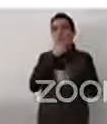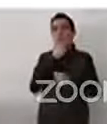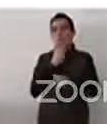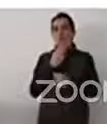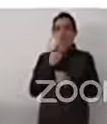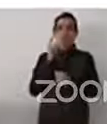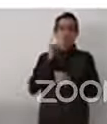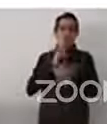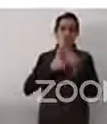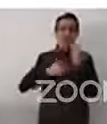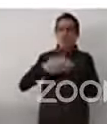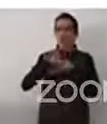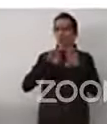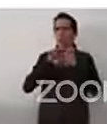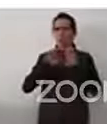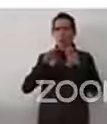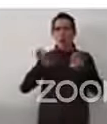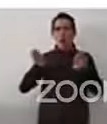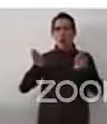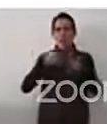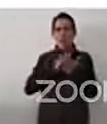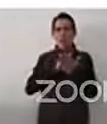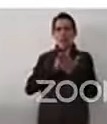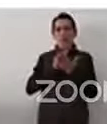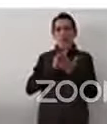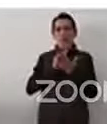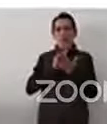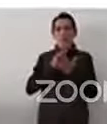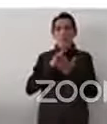omisión a las mujeres, por ejemplo.